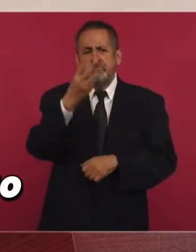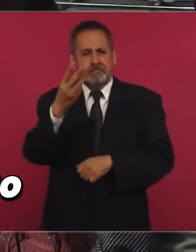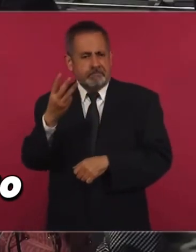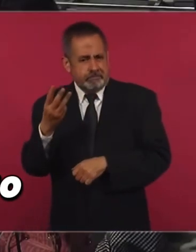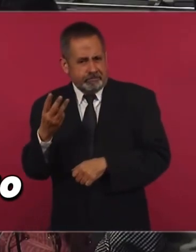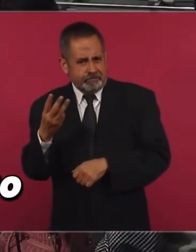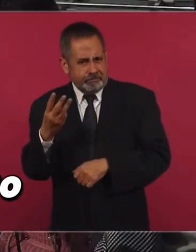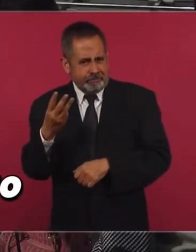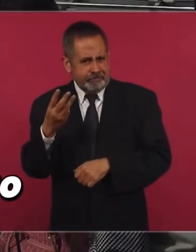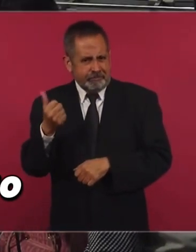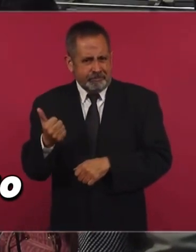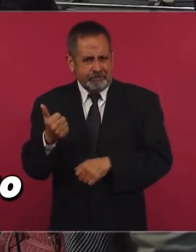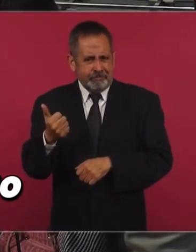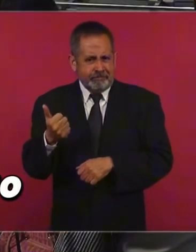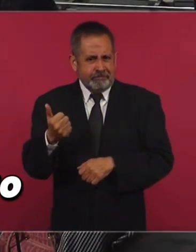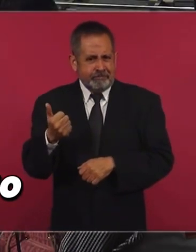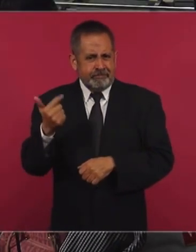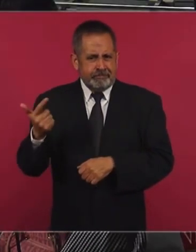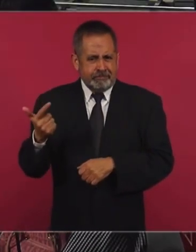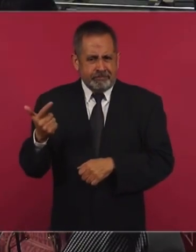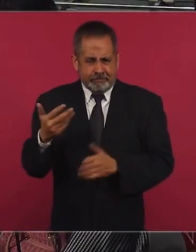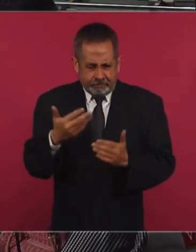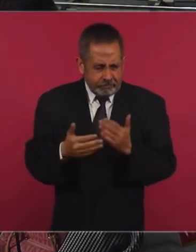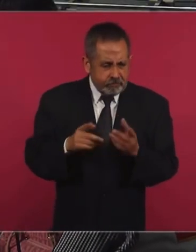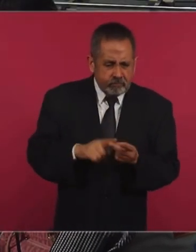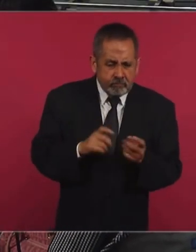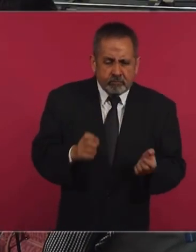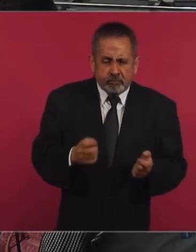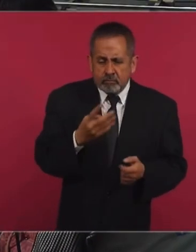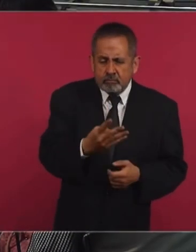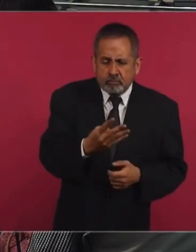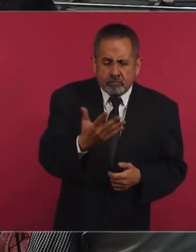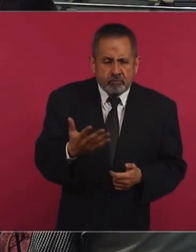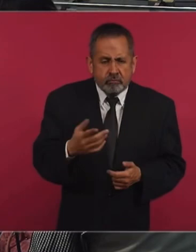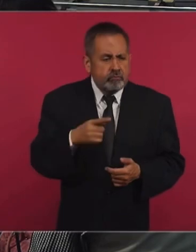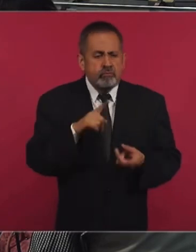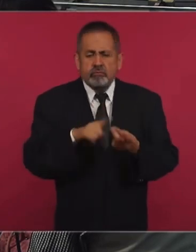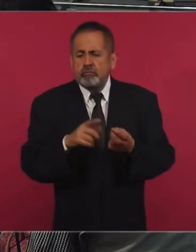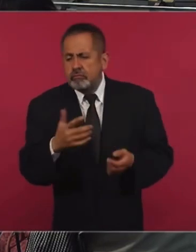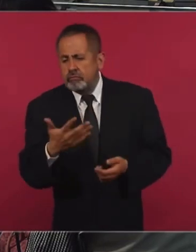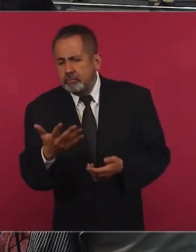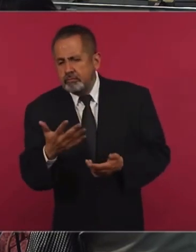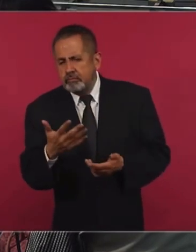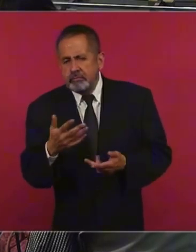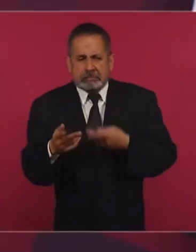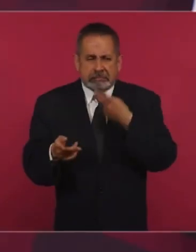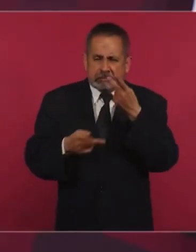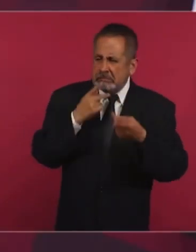el seis y el siete. ¿Y dónde está el cuatro? ¿Y en dónde está el cinco?